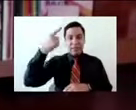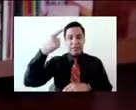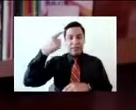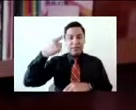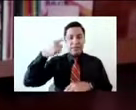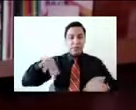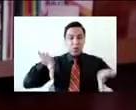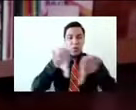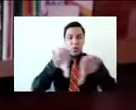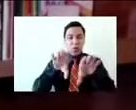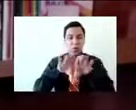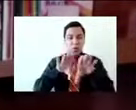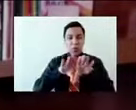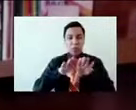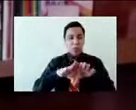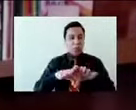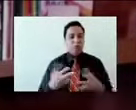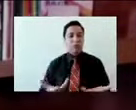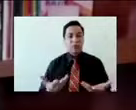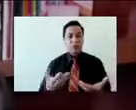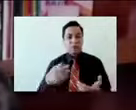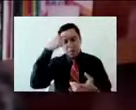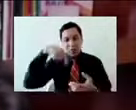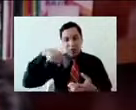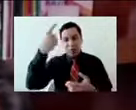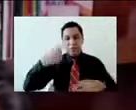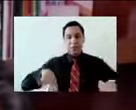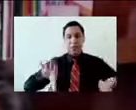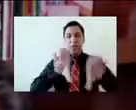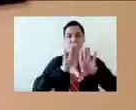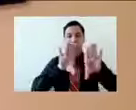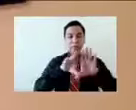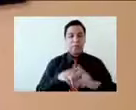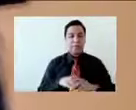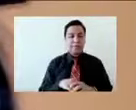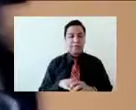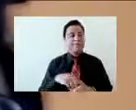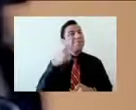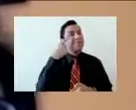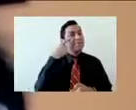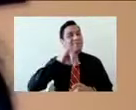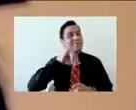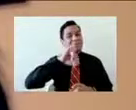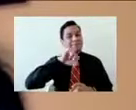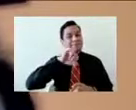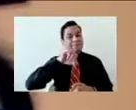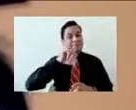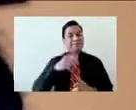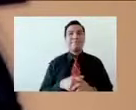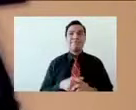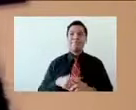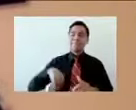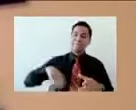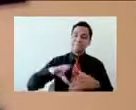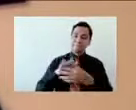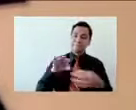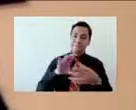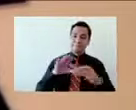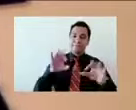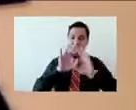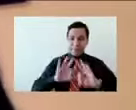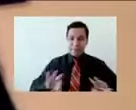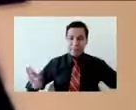propios defectos. ¿Cómo podemos hacerle para esto? Claro, fíjate que esto que tocas es algo muy importante. Y, sí,